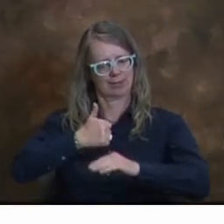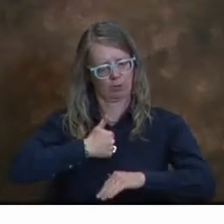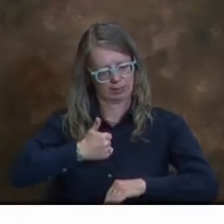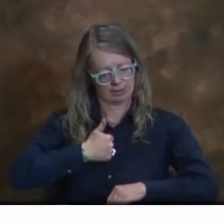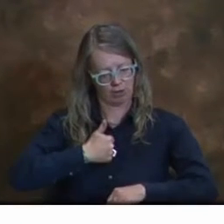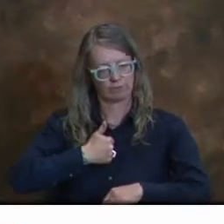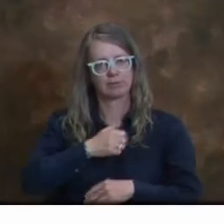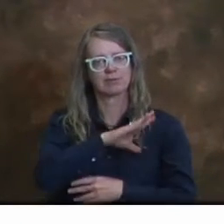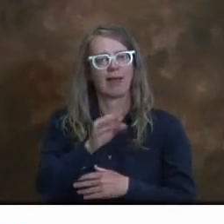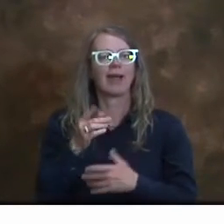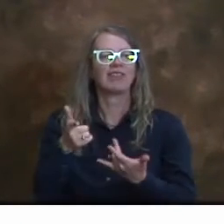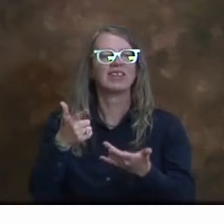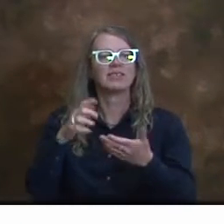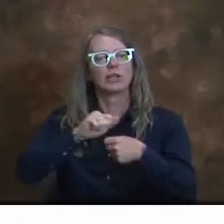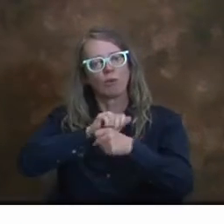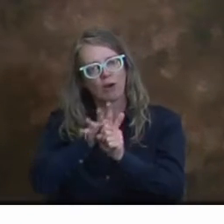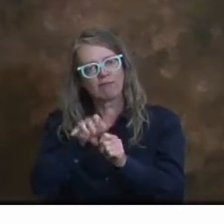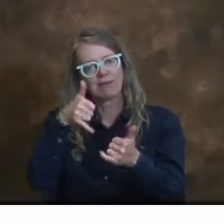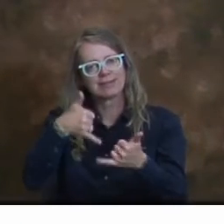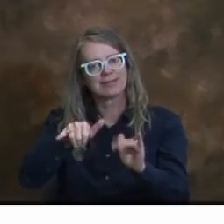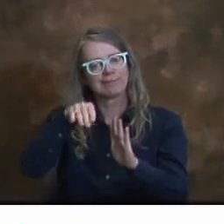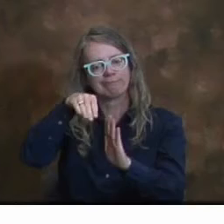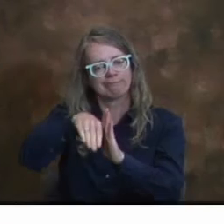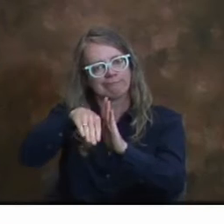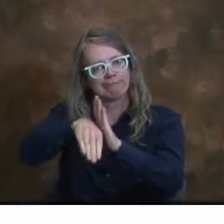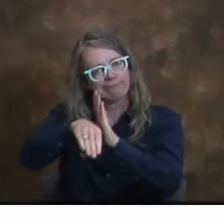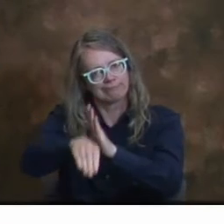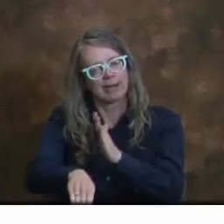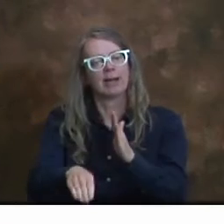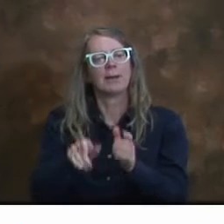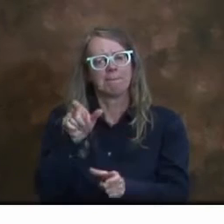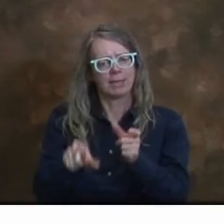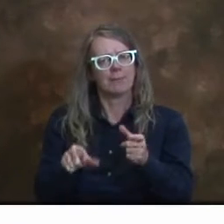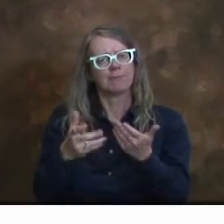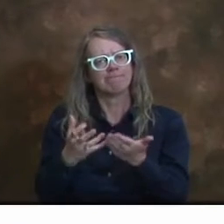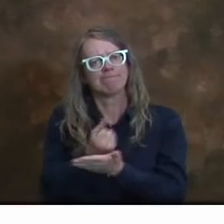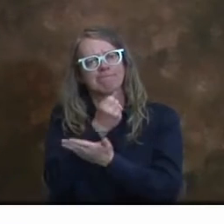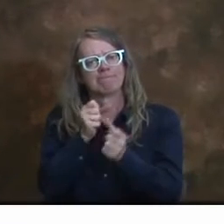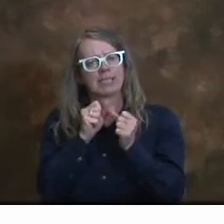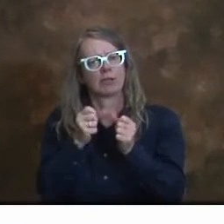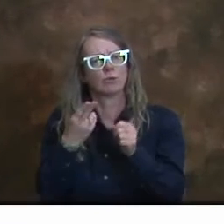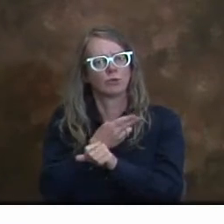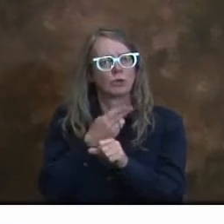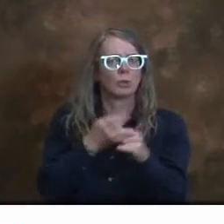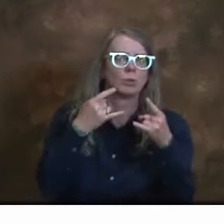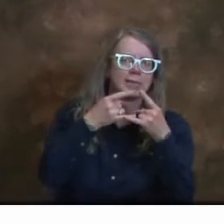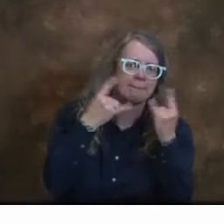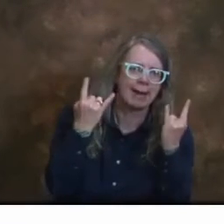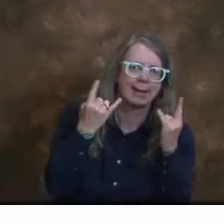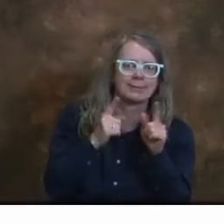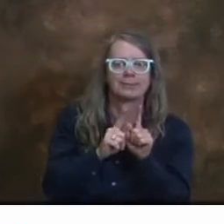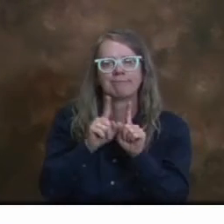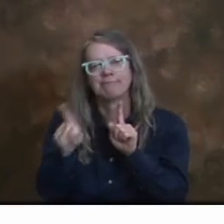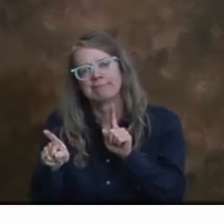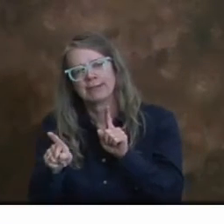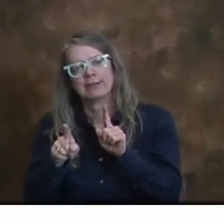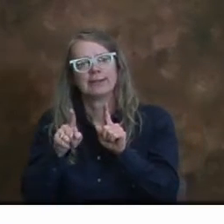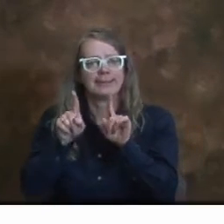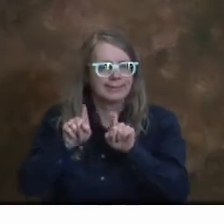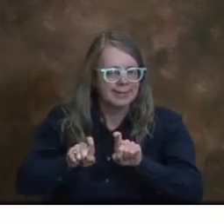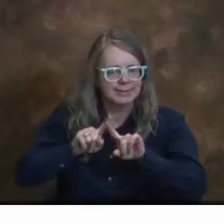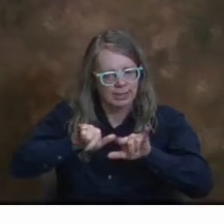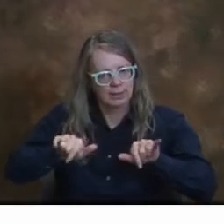personas. Y esas medidas pueden seguir siendo utilizadas para seguir previniendo el